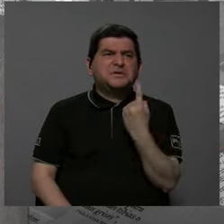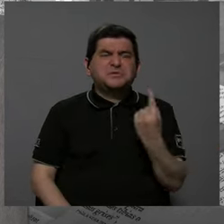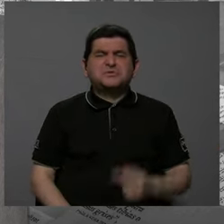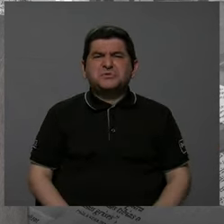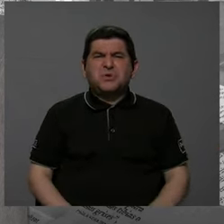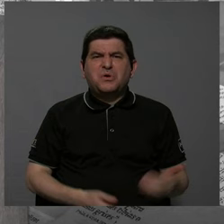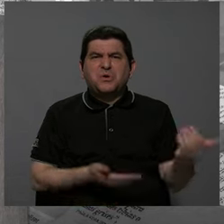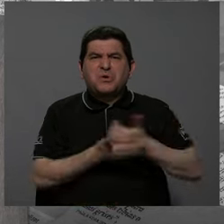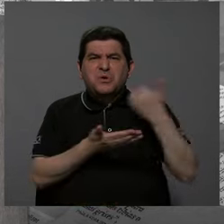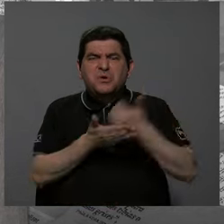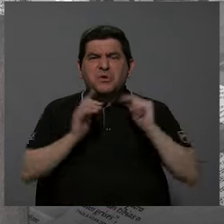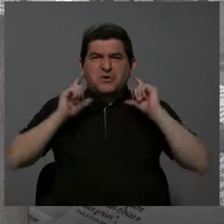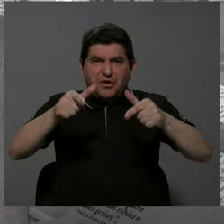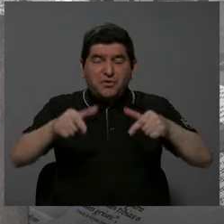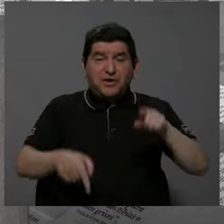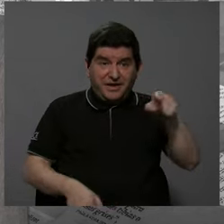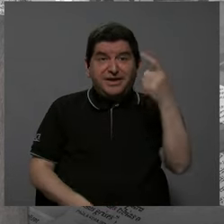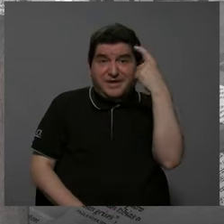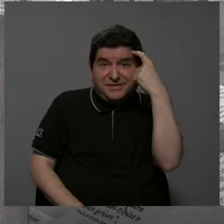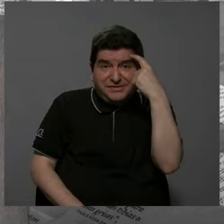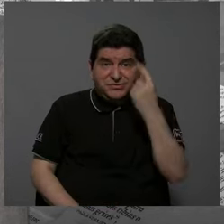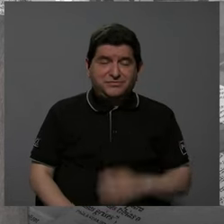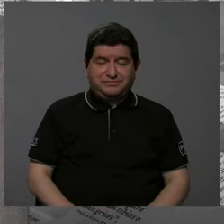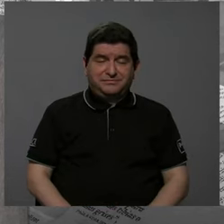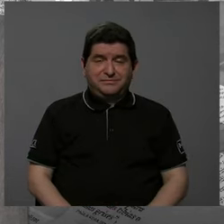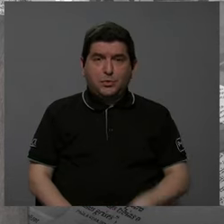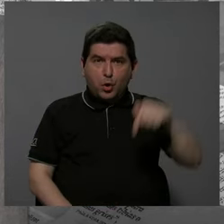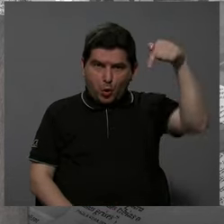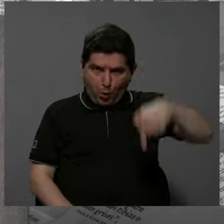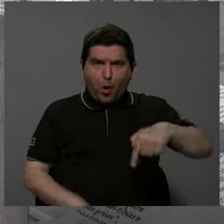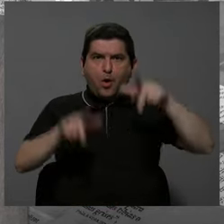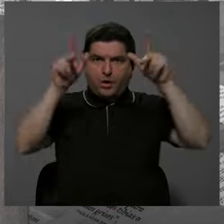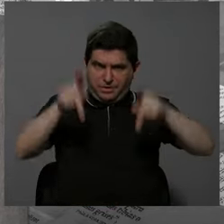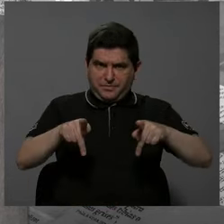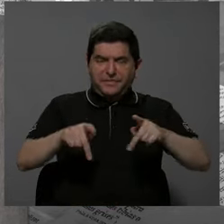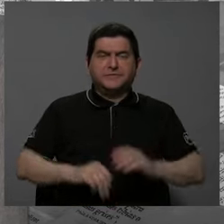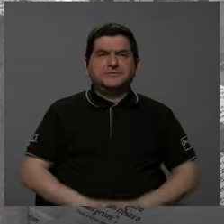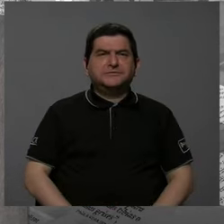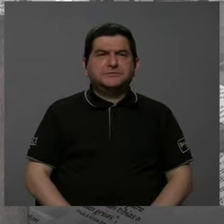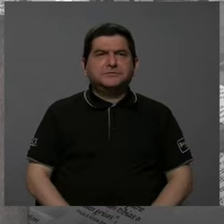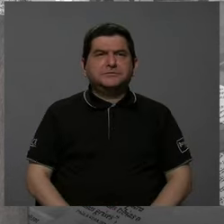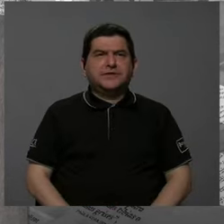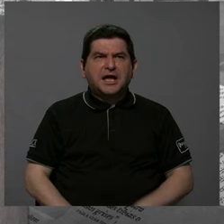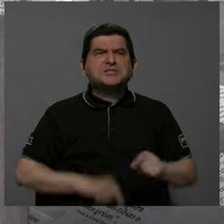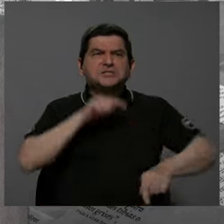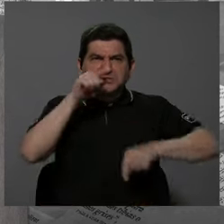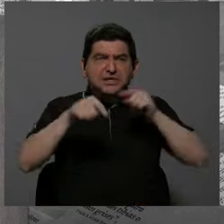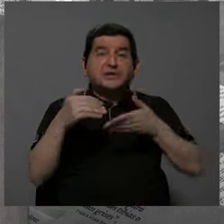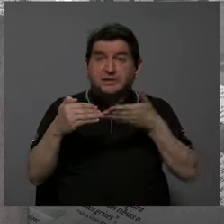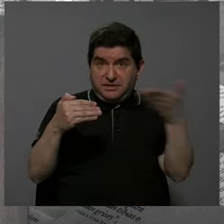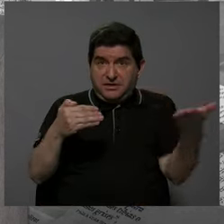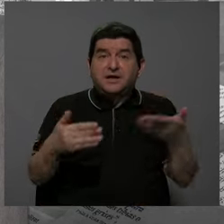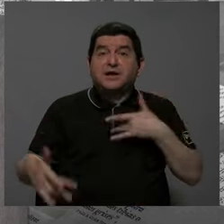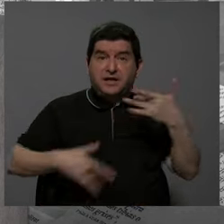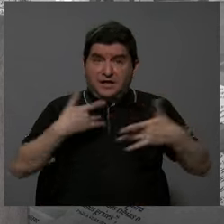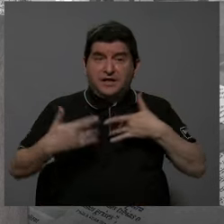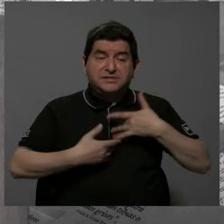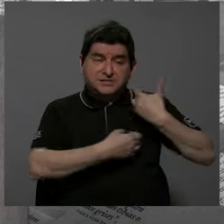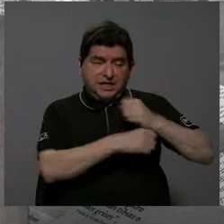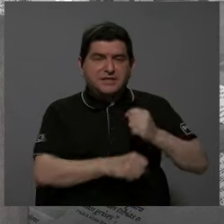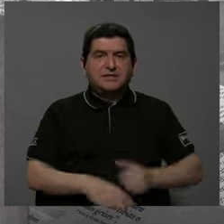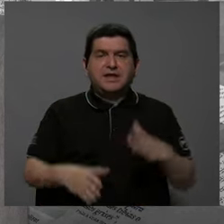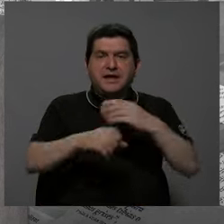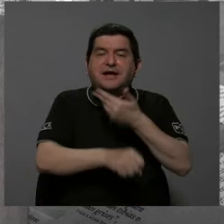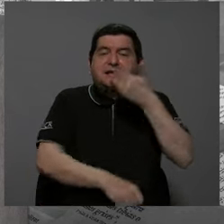de verdad creíamos que era lo único que hacían. Hoy día, la gente por lo menos critica cosas que sienten que la